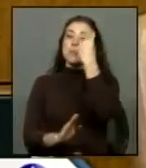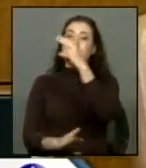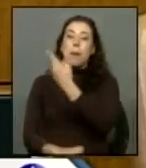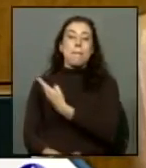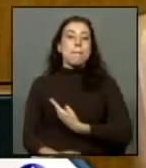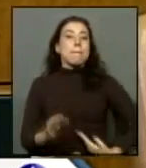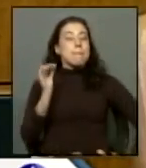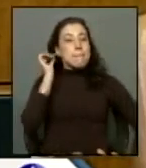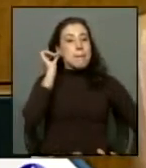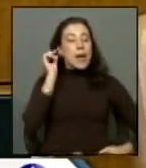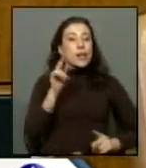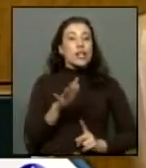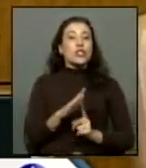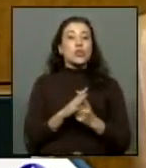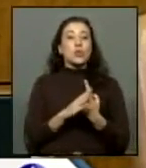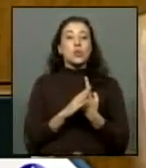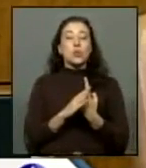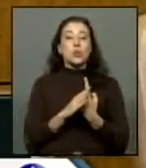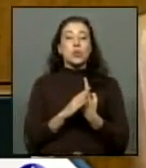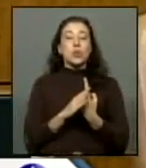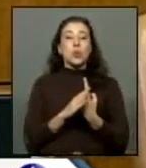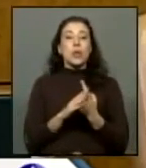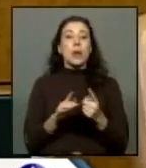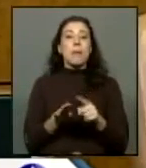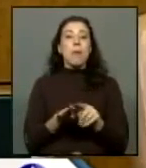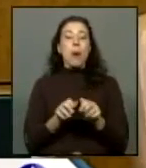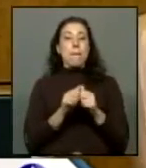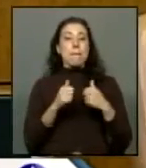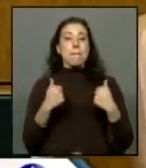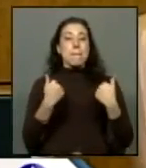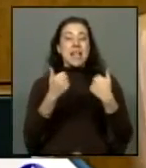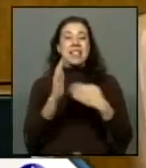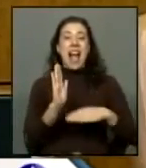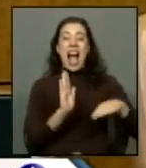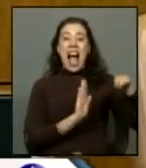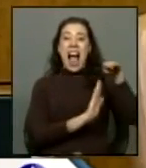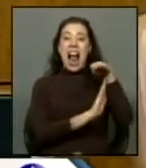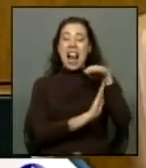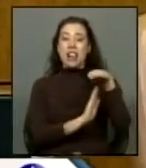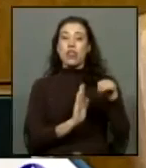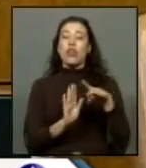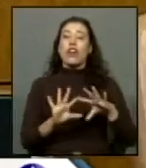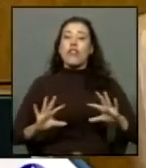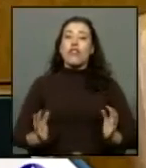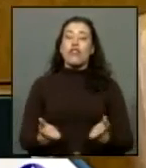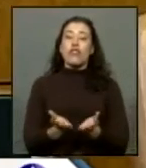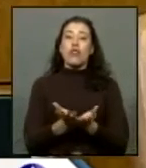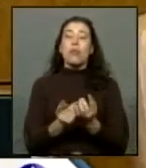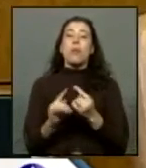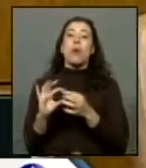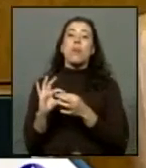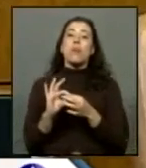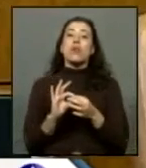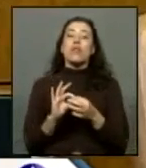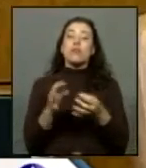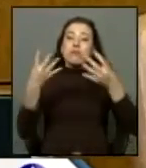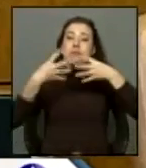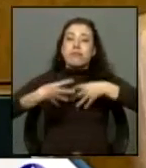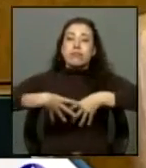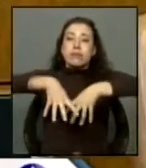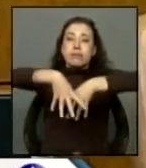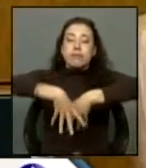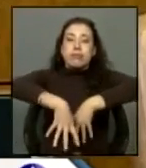surgida en el marco de la mesa de alto nivel que se constituyó producto de la movilización